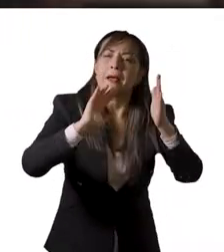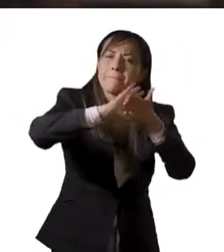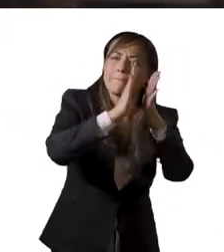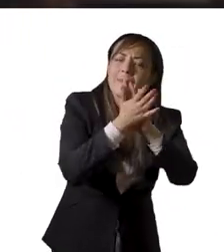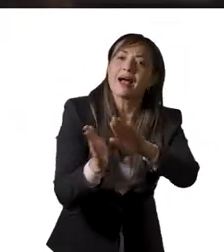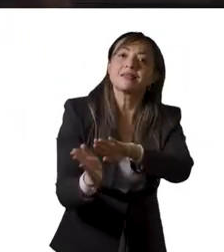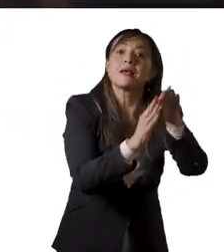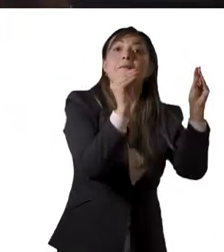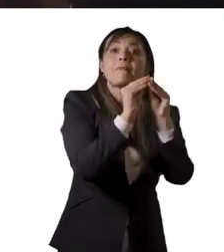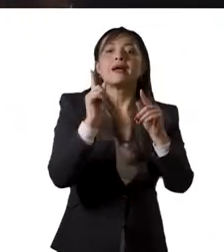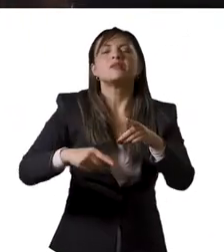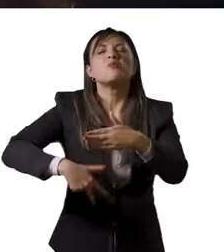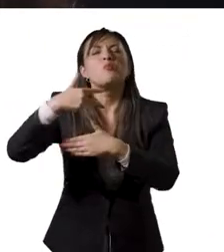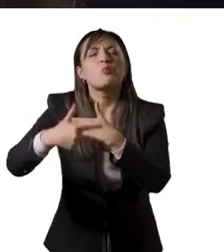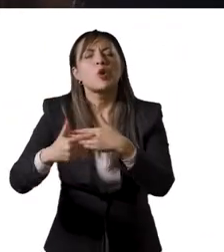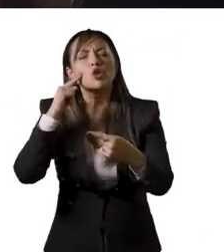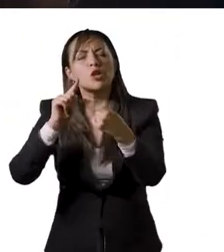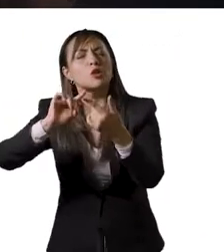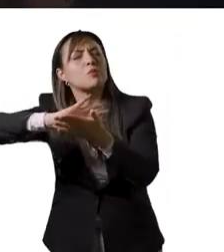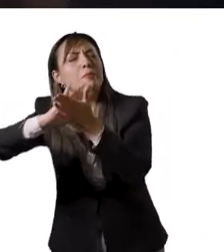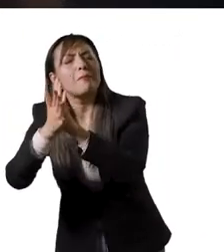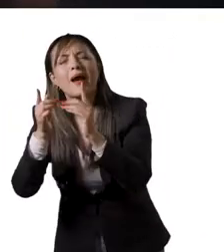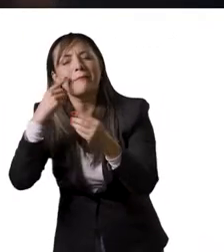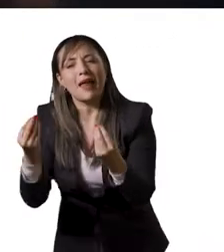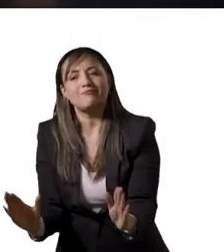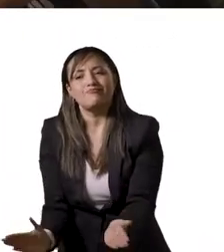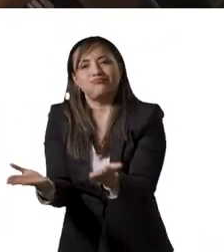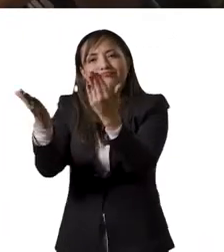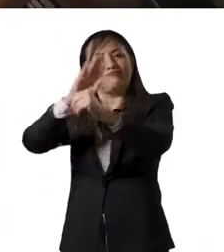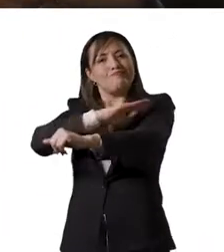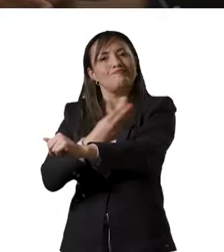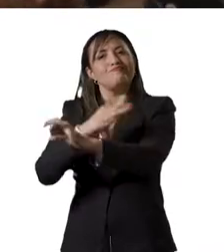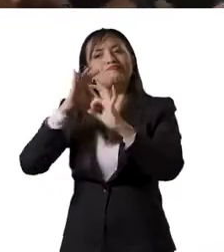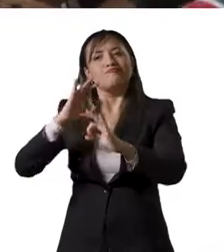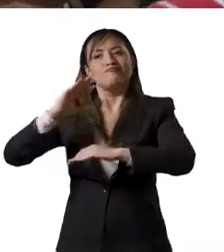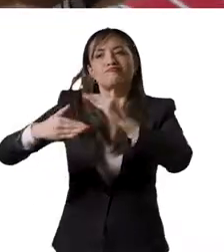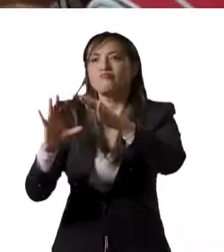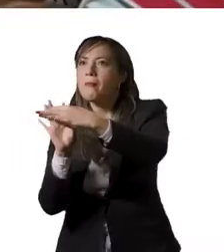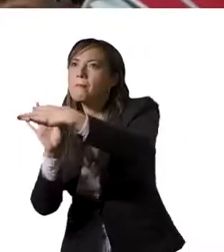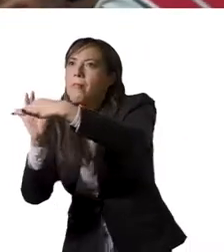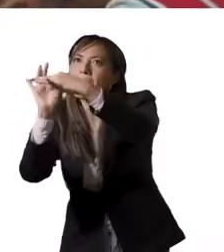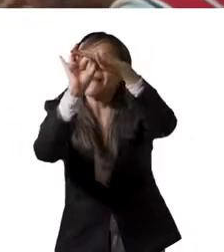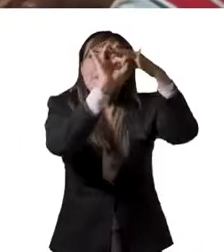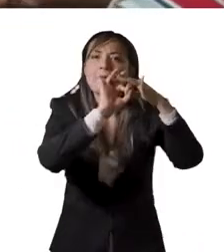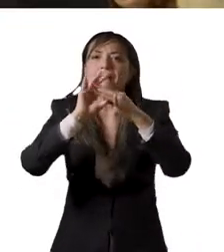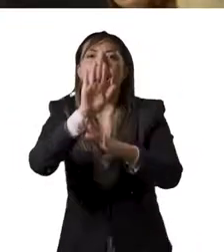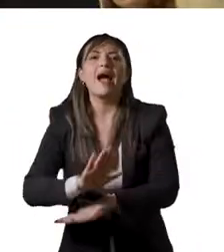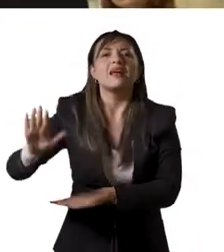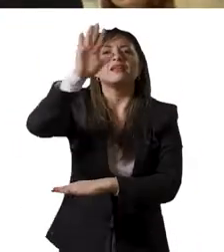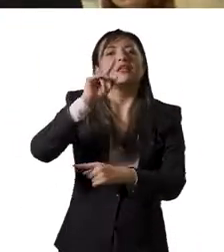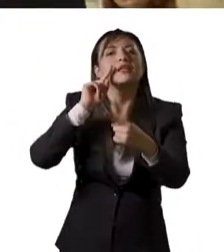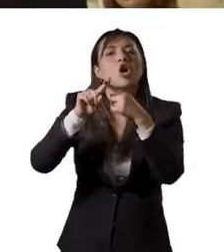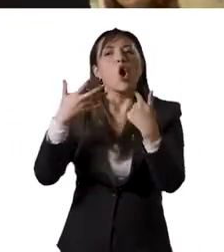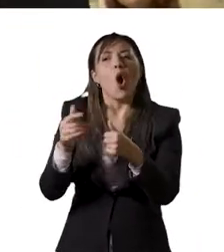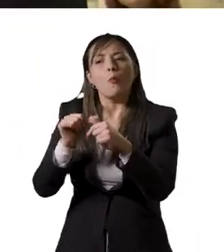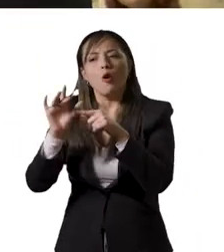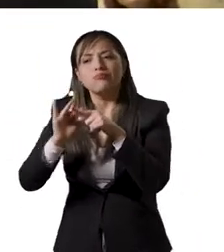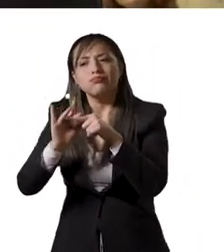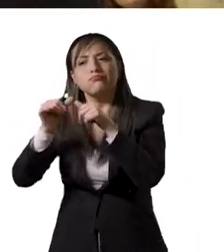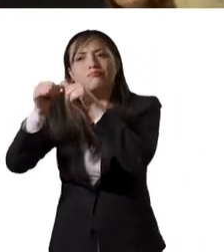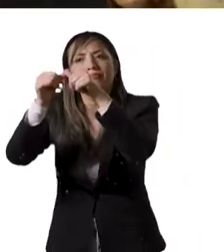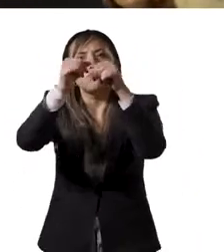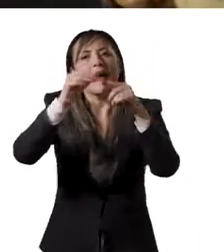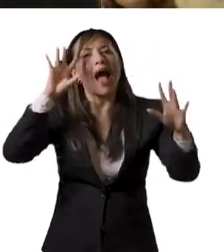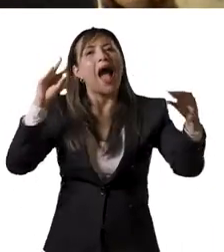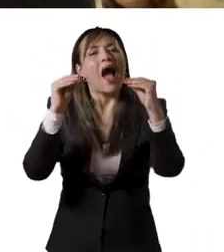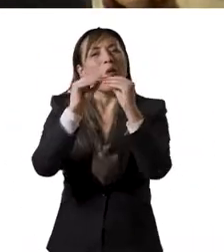Experiencias de Paz. Se implementó un proyecto para aportar al fortalecimiento de dinámicas y alianzas territoriales para la